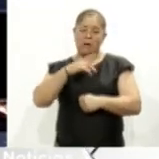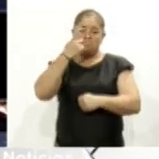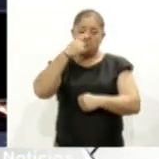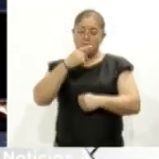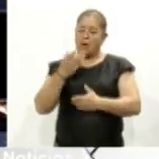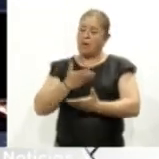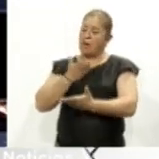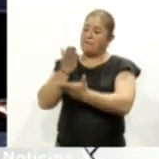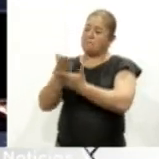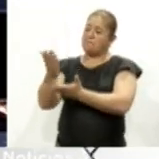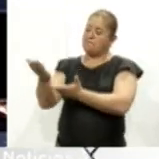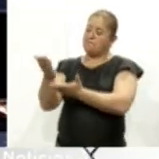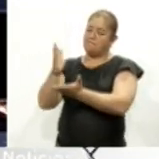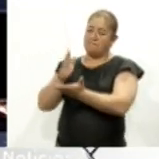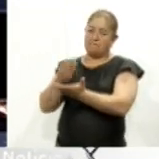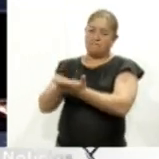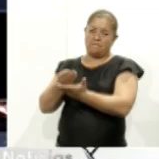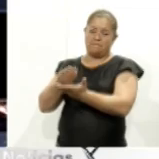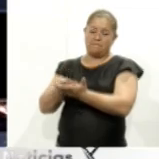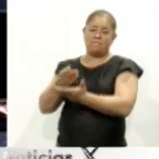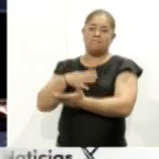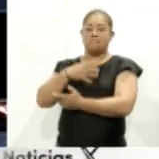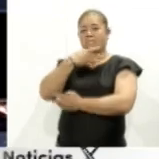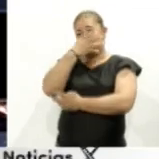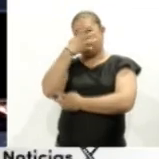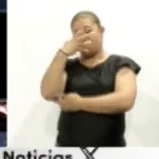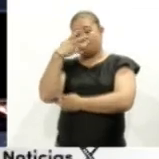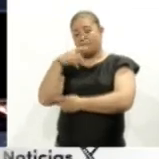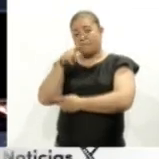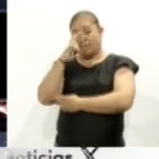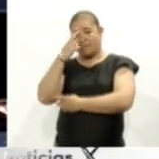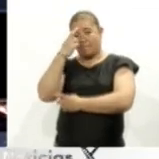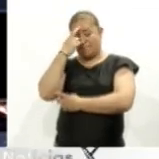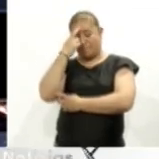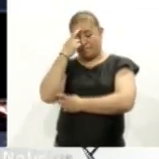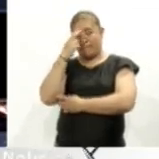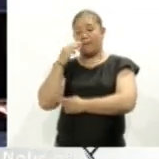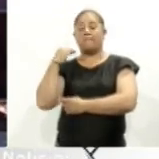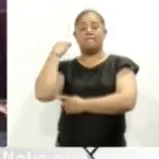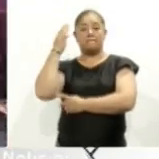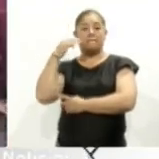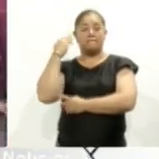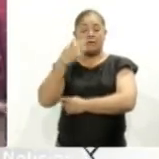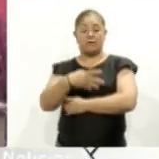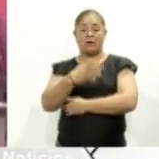a recoger su INE. Recuerde que el plazo vence el 14 de marzo.